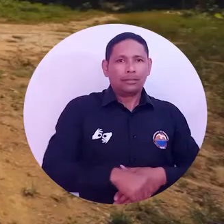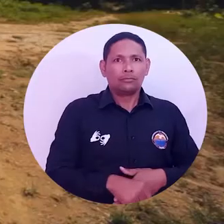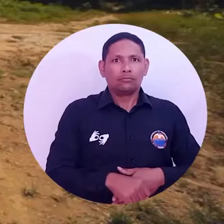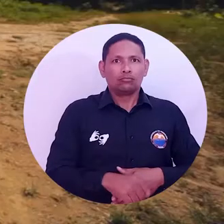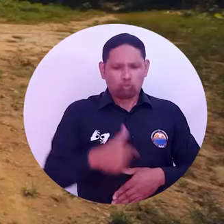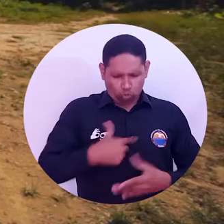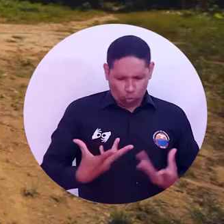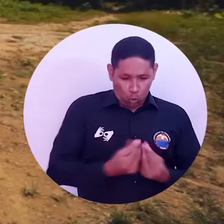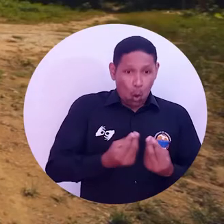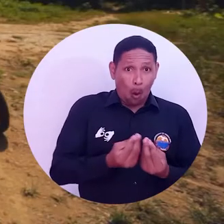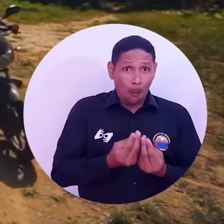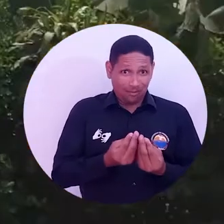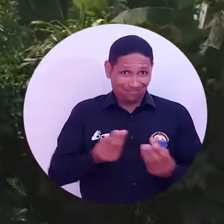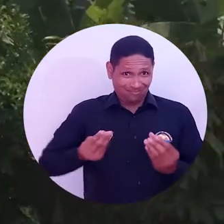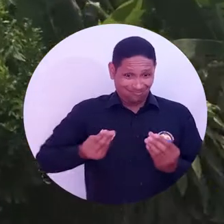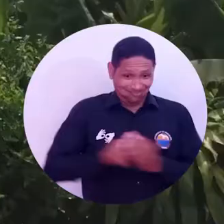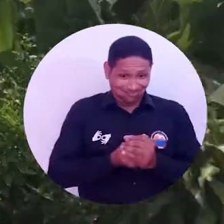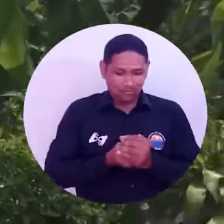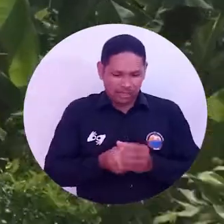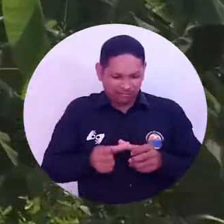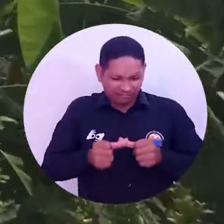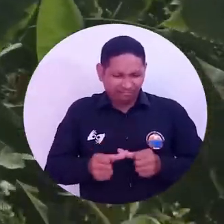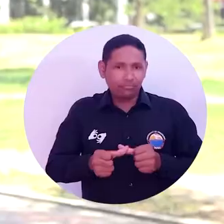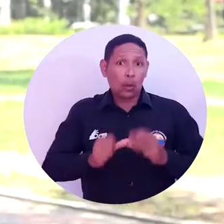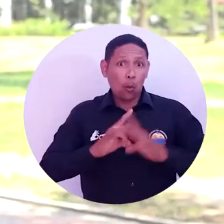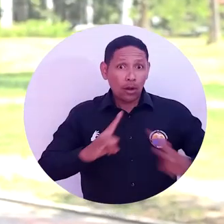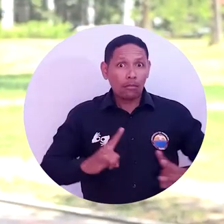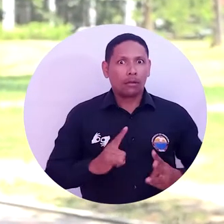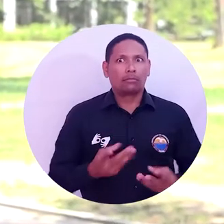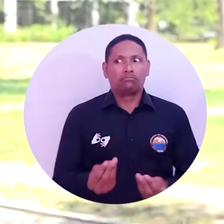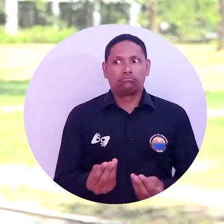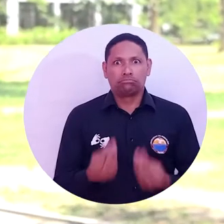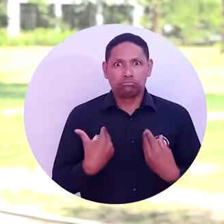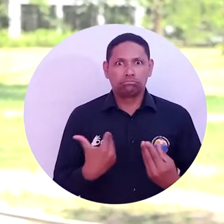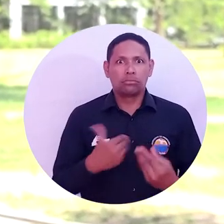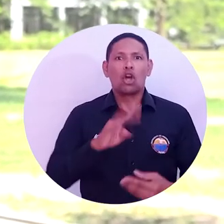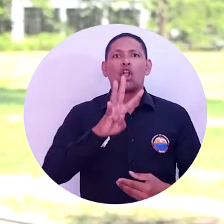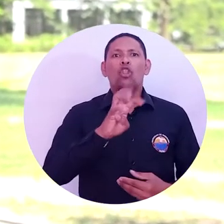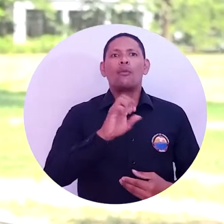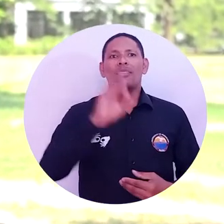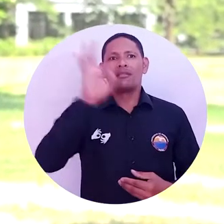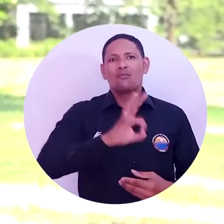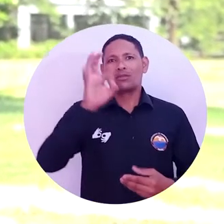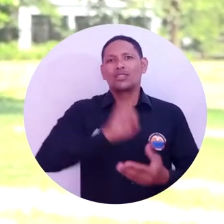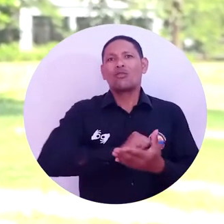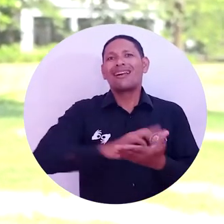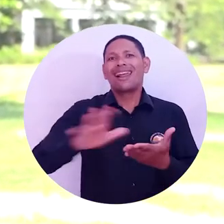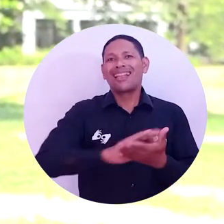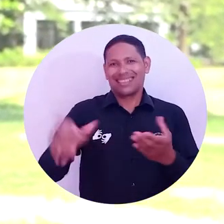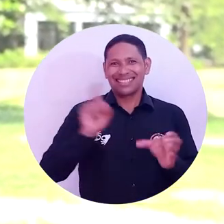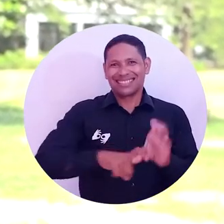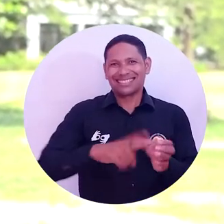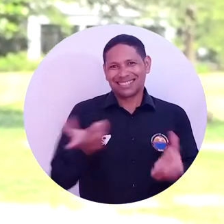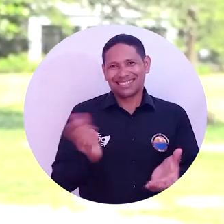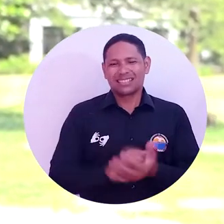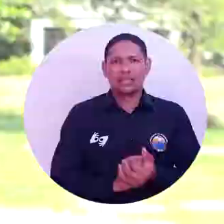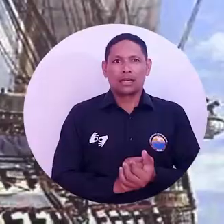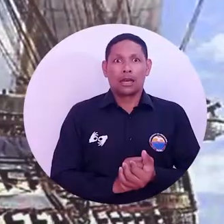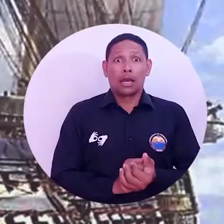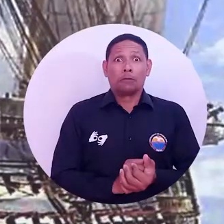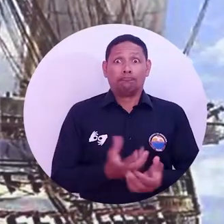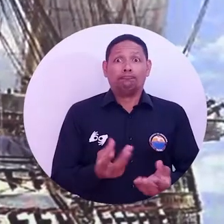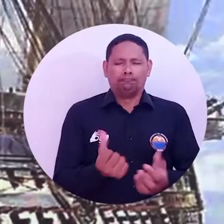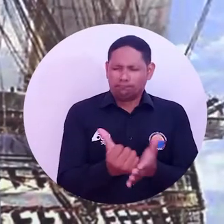derecho. Hice parte de un grupo de inclusión y permanencia de la Universidad de Magdalena. Los beneficios fueron la reducción del 90% de la matrícula